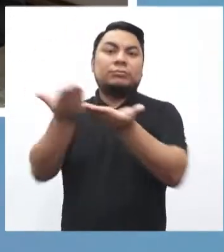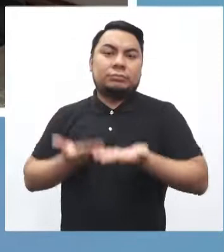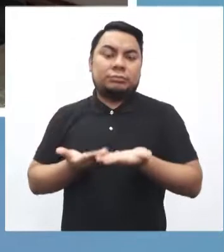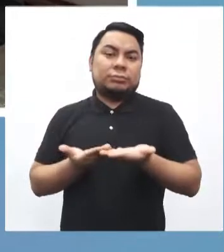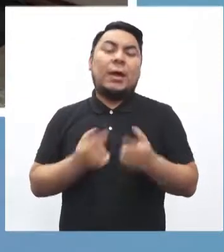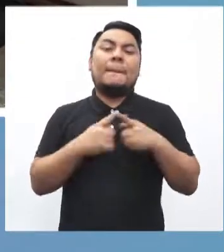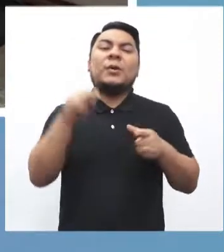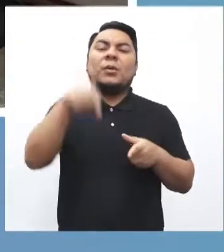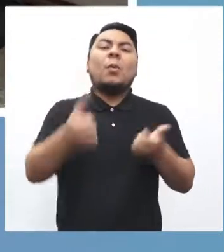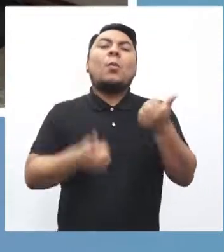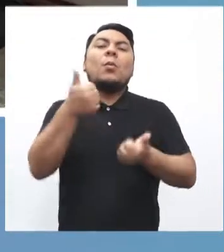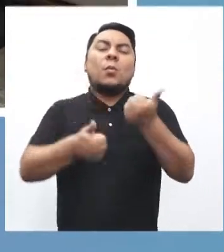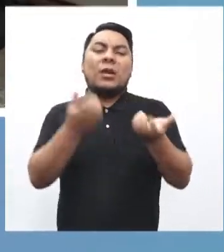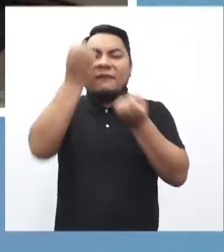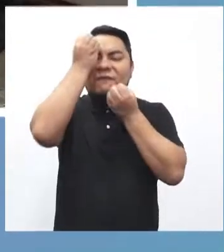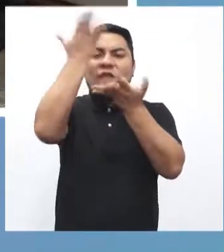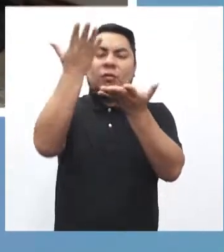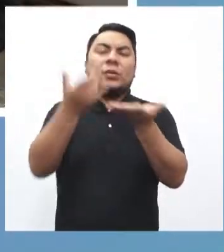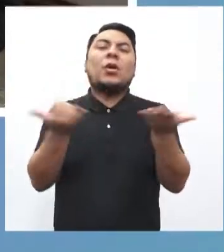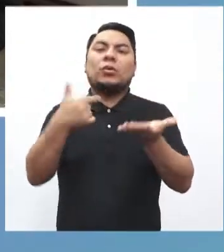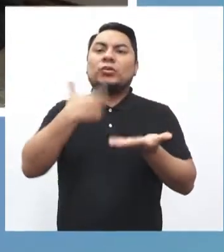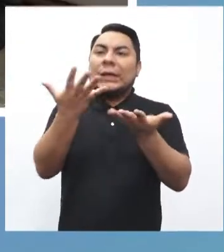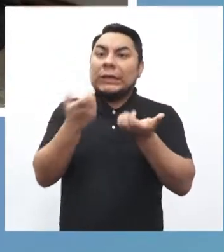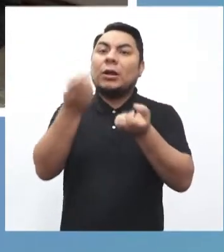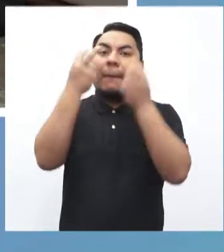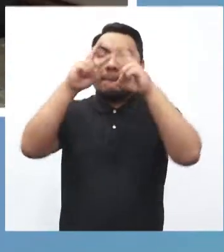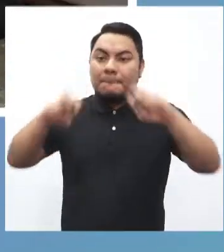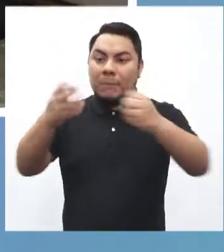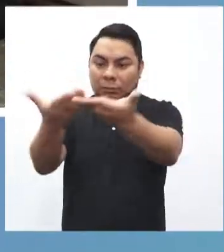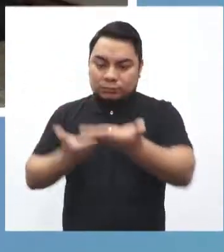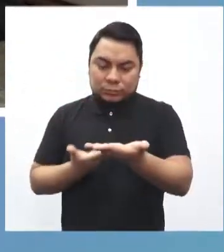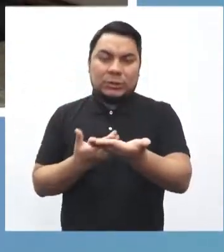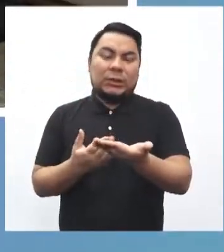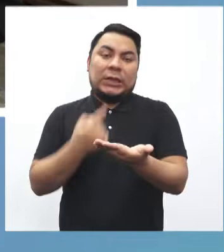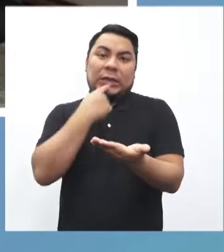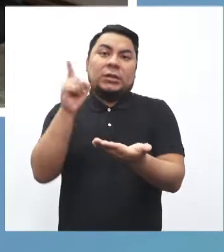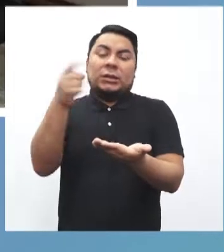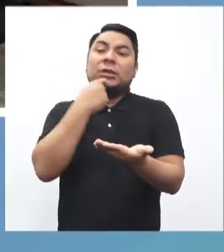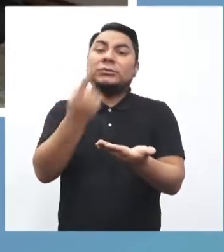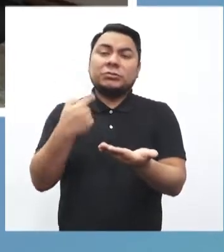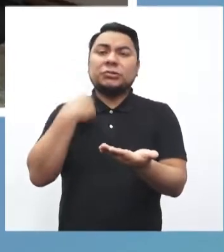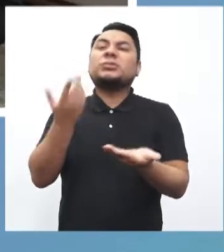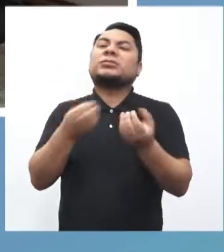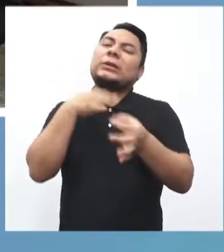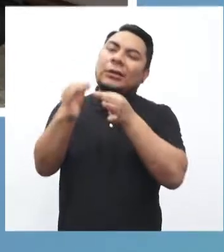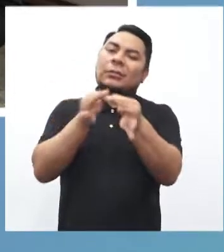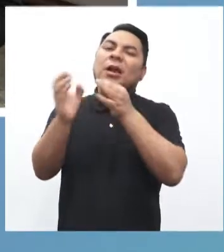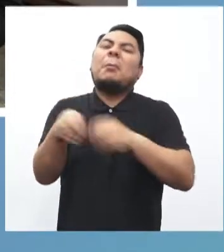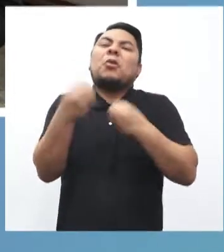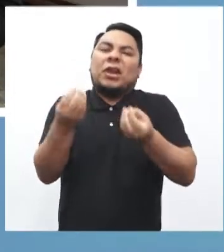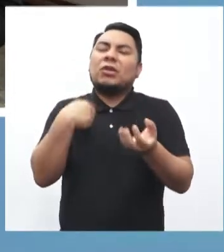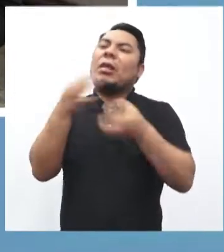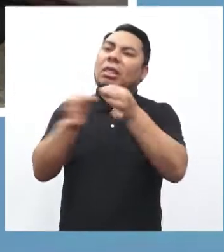indicar cuál es la información a la cual quiere acceder sin precisar el motivo por el cual quiere